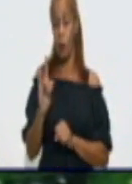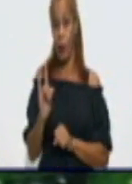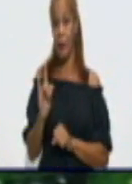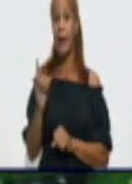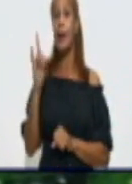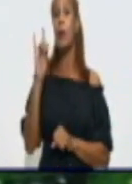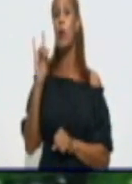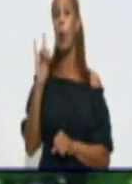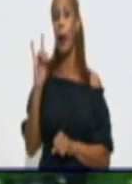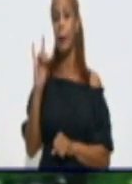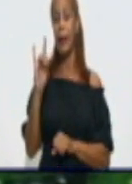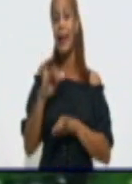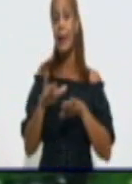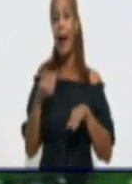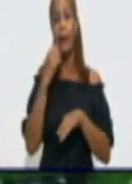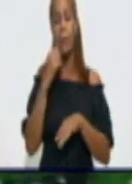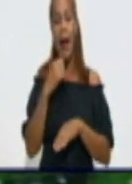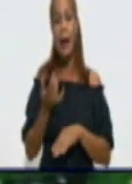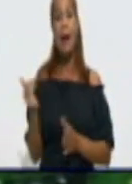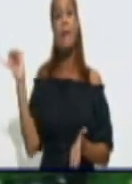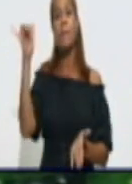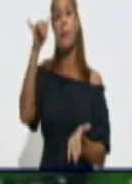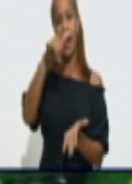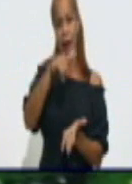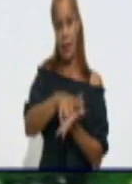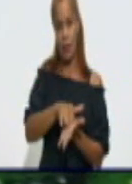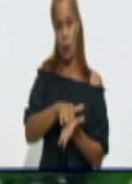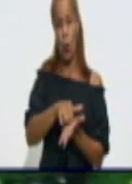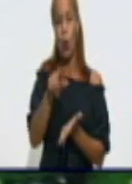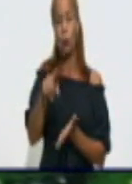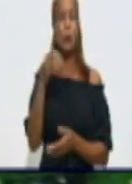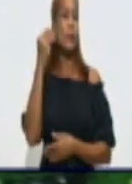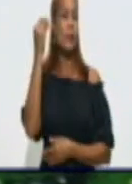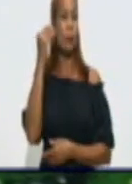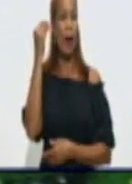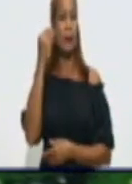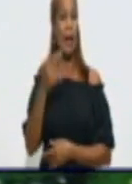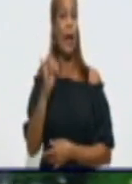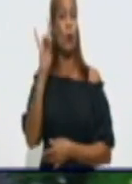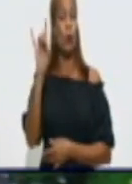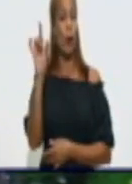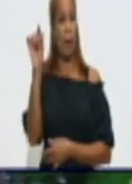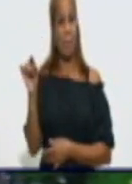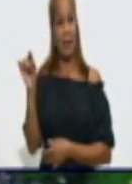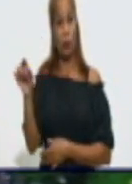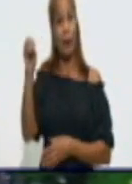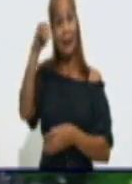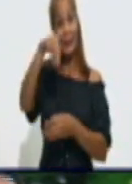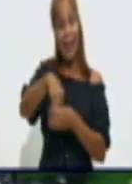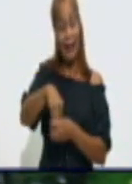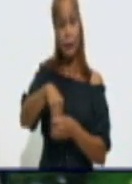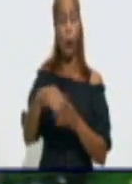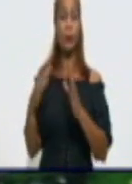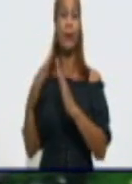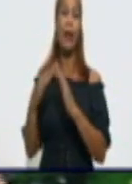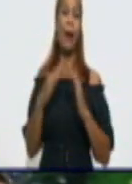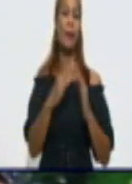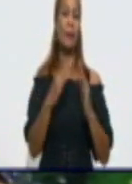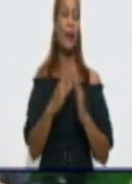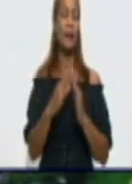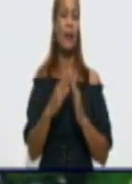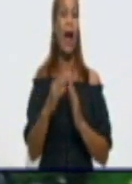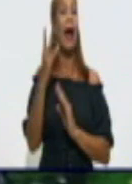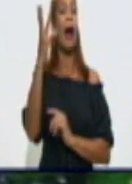enfermedad a este país. Usted se imagina, esas nueve personas en las viviendas, a cuántos